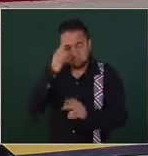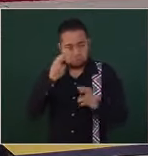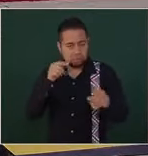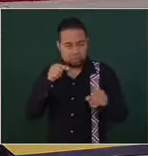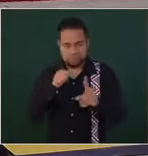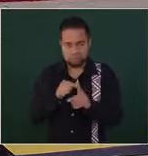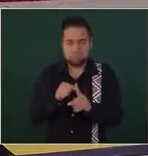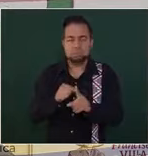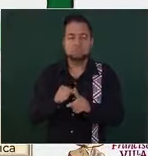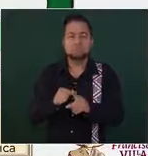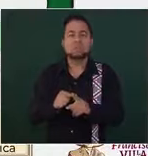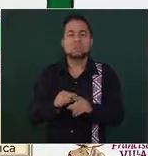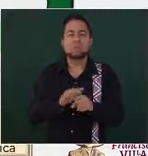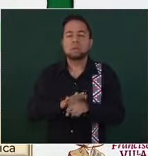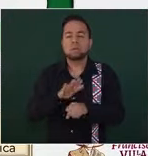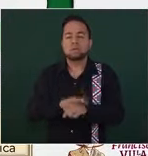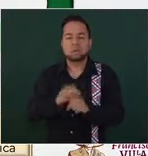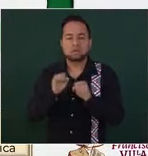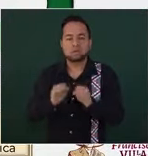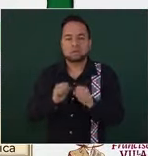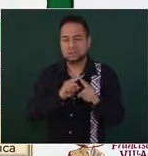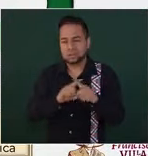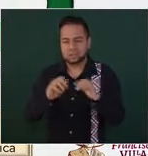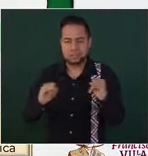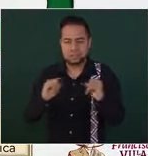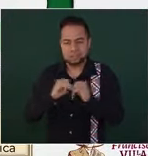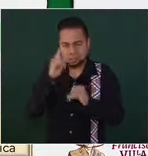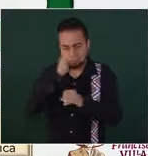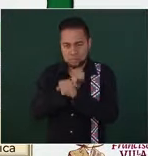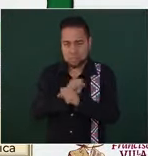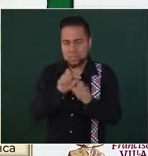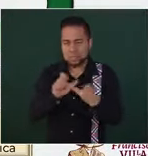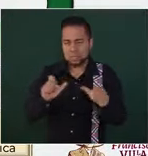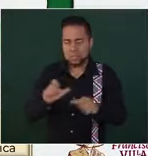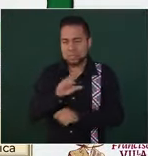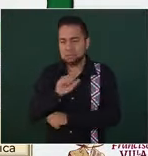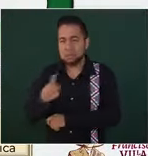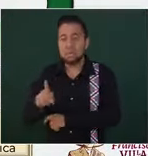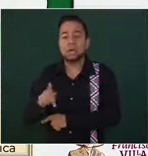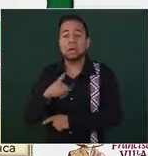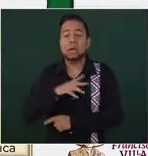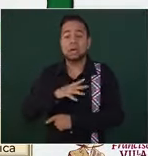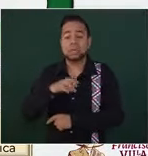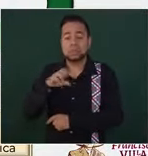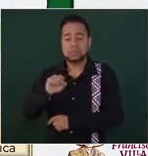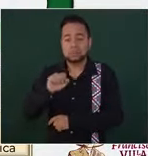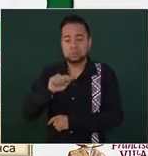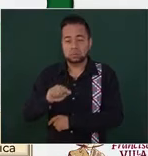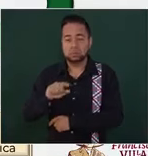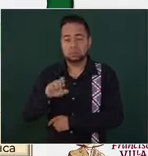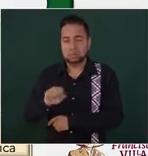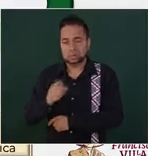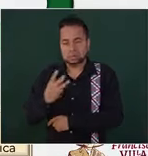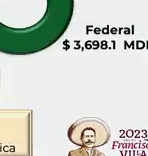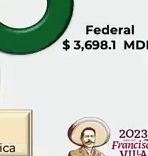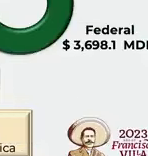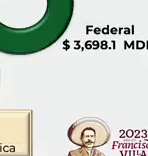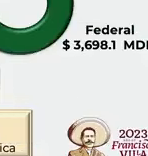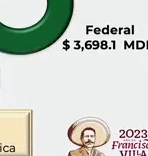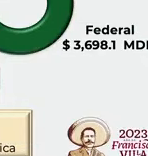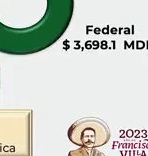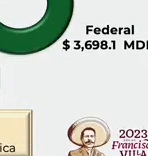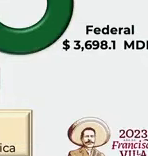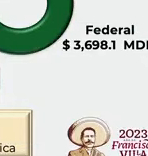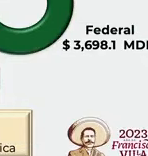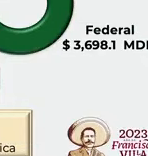Fondo para el Fortalecimiento de las Instituciones de Seguridad Pública, 60.63 millones de